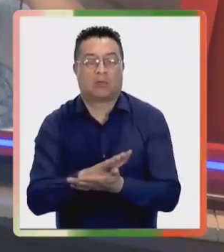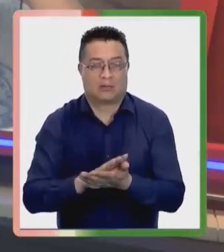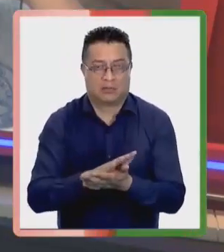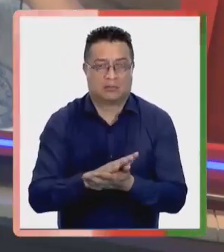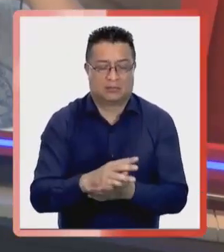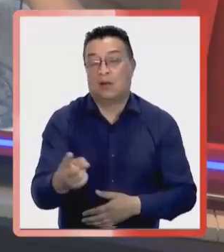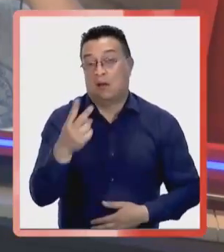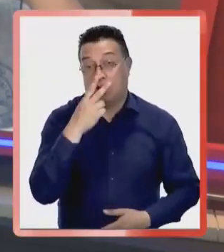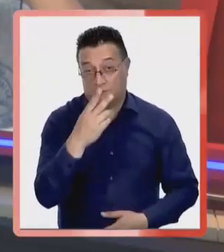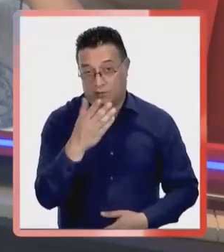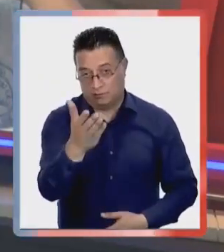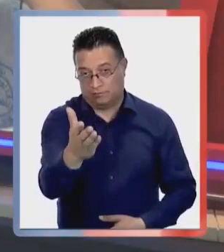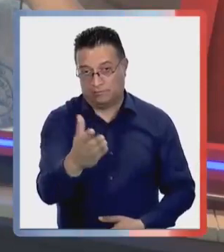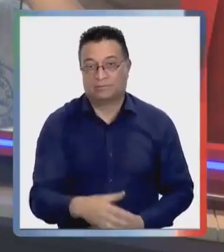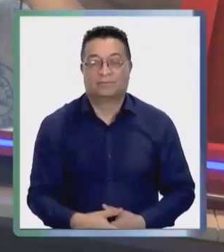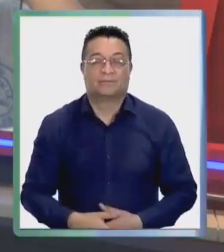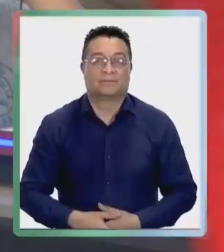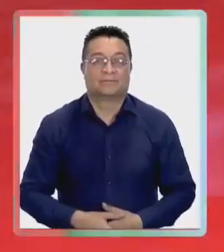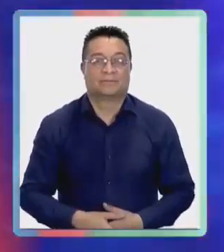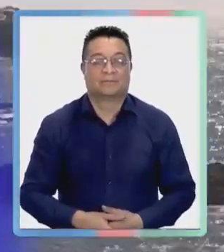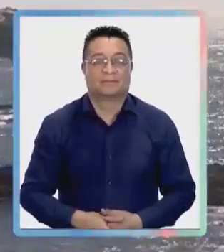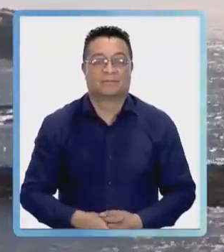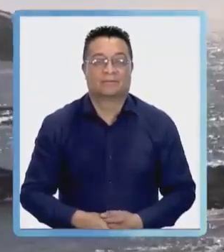TVU Universidad de Concepción nos cuenta.